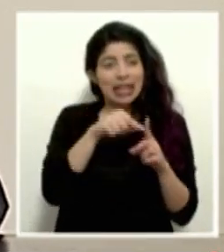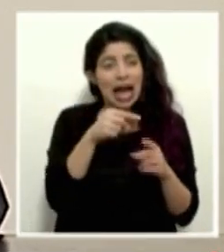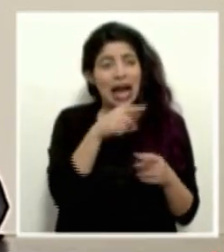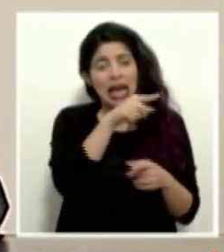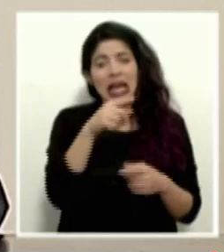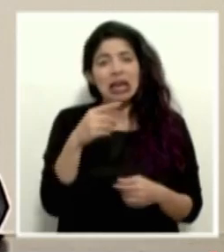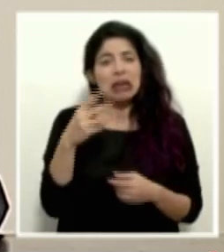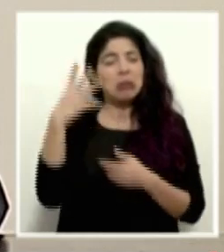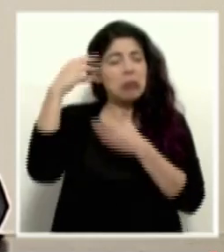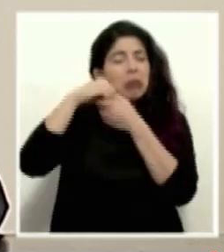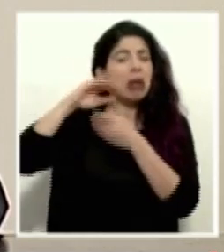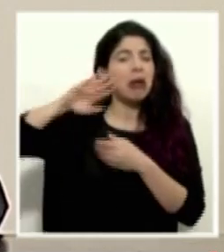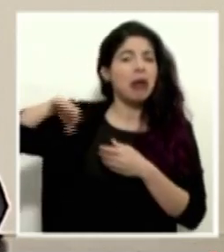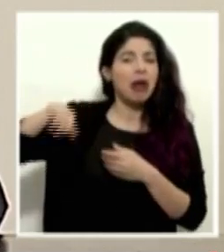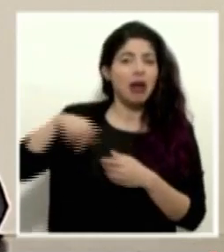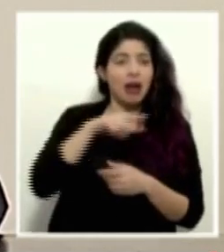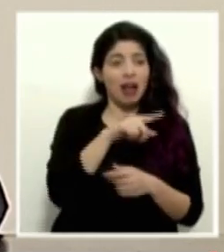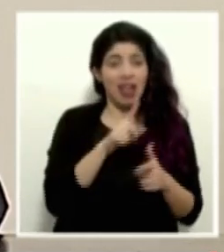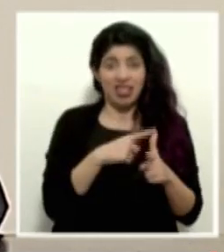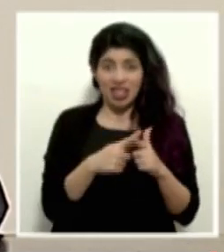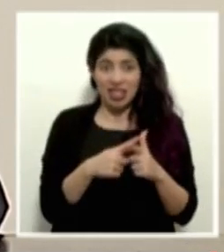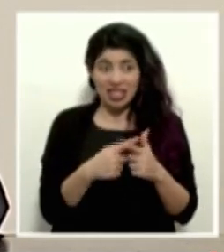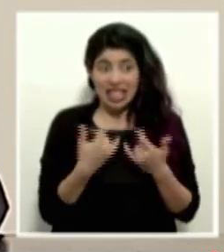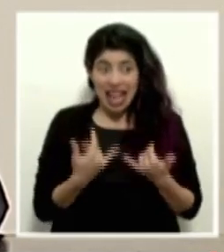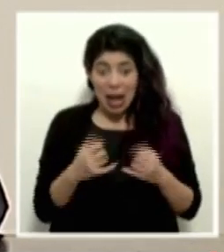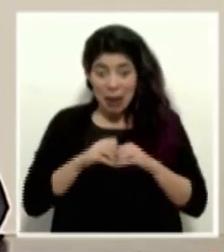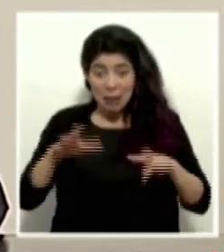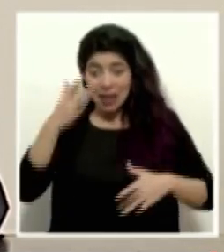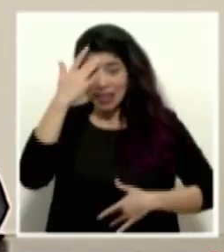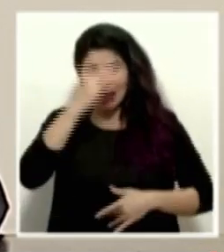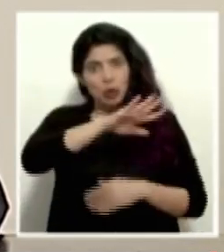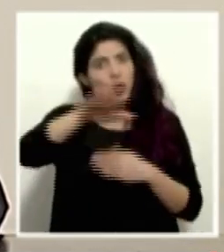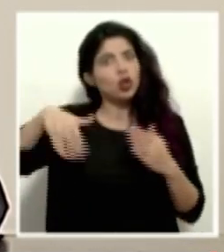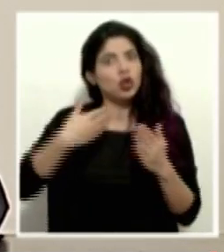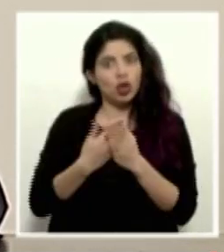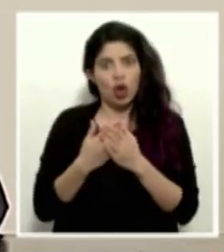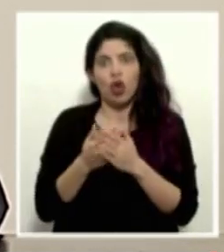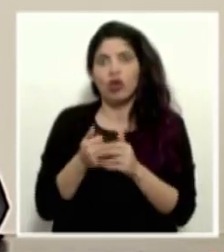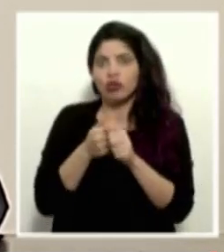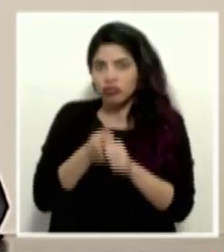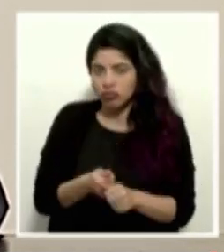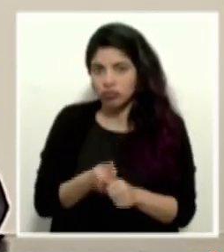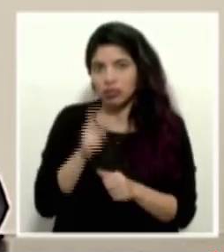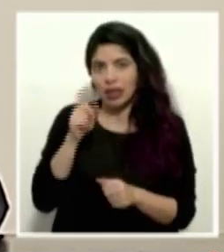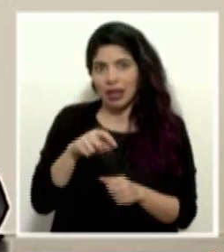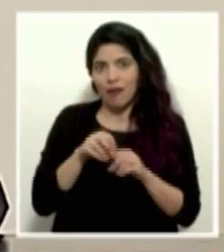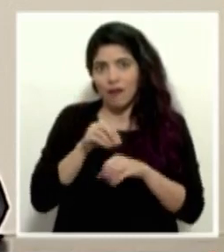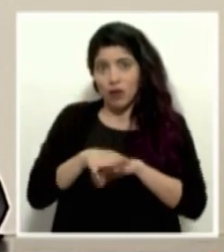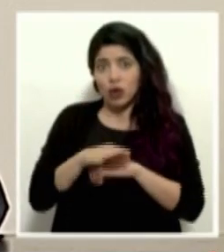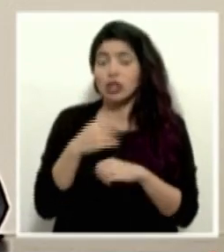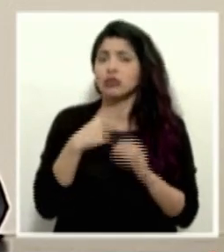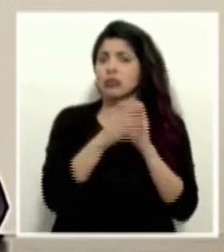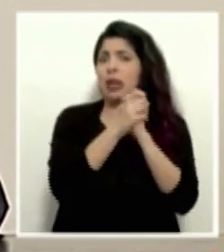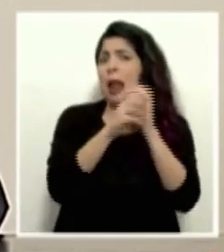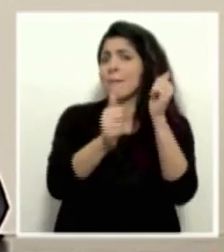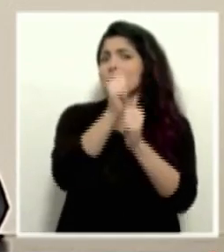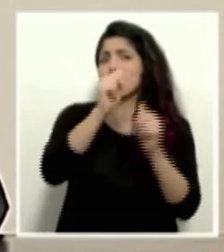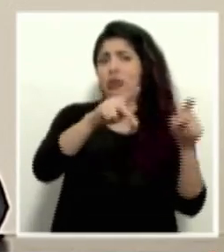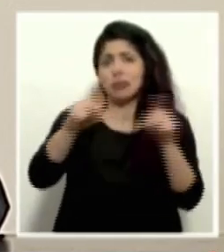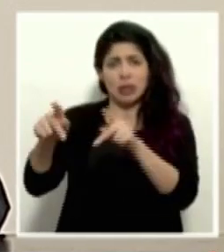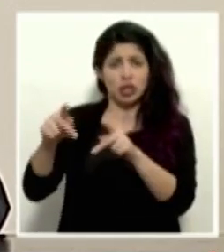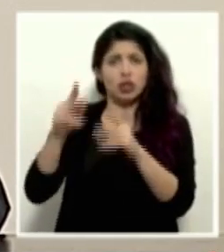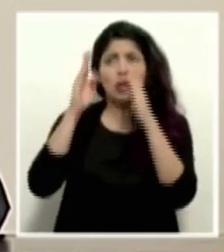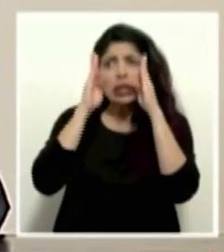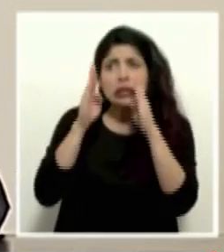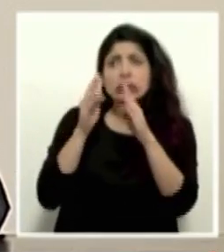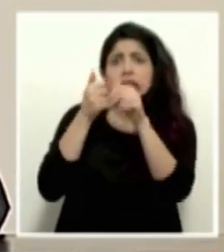todos estamos aquí construyendo lo que está pasando en medio de esta pandemia y siempre sigo felicitando a la gran mayoría de la población que han estado muy atentos cumpliendo todas